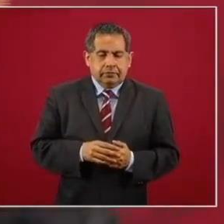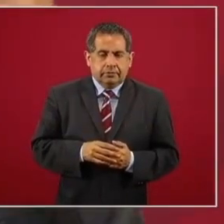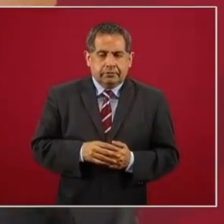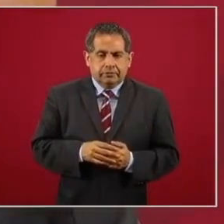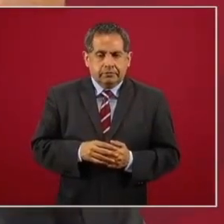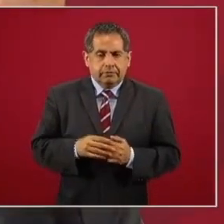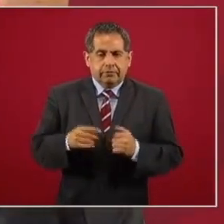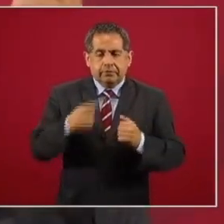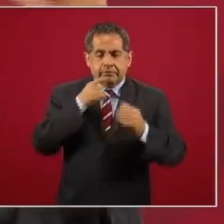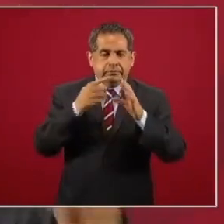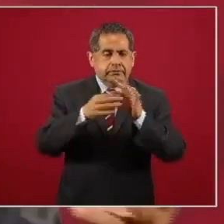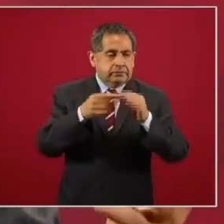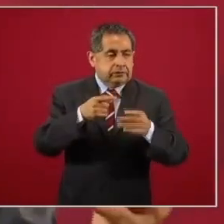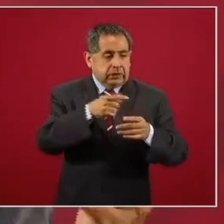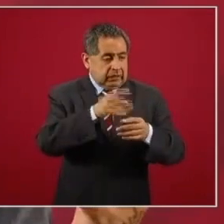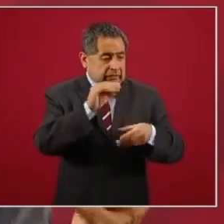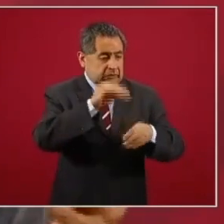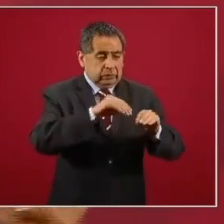llenen de azúcar,